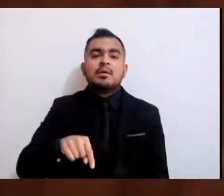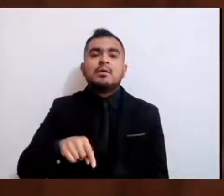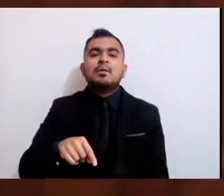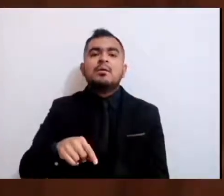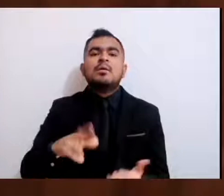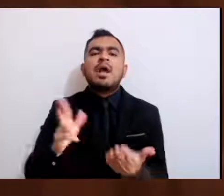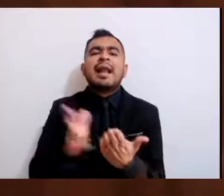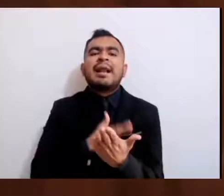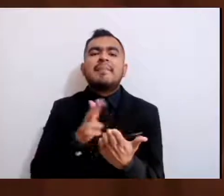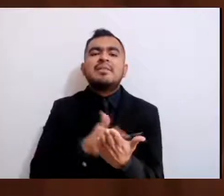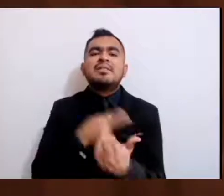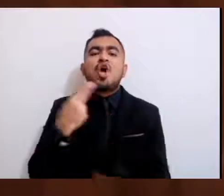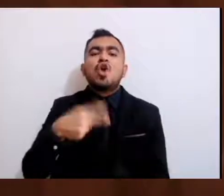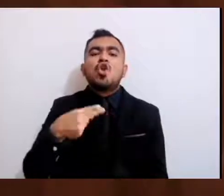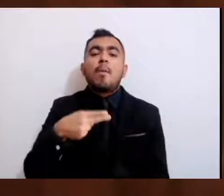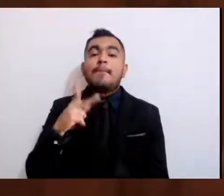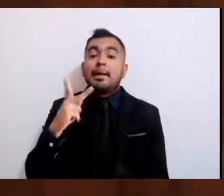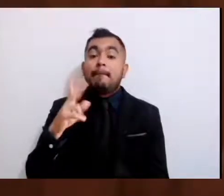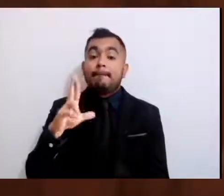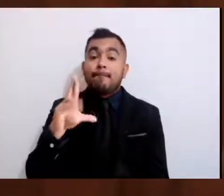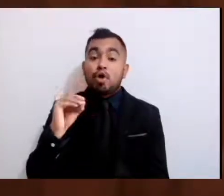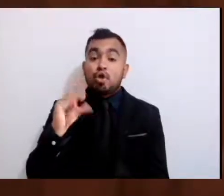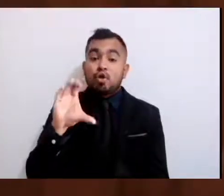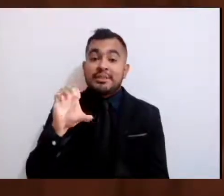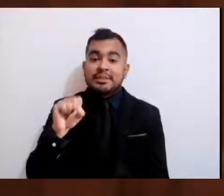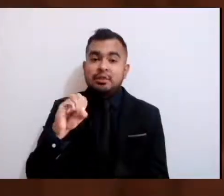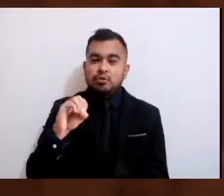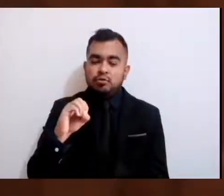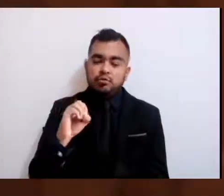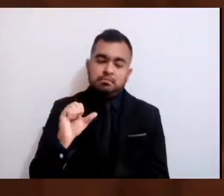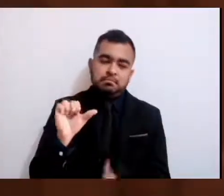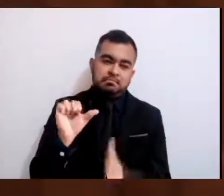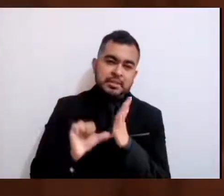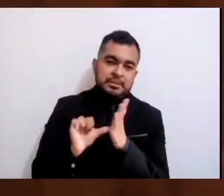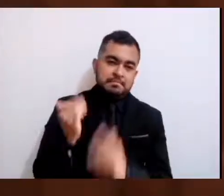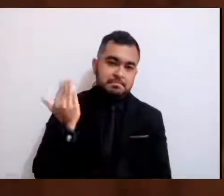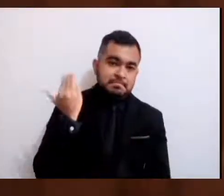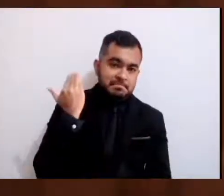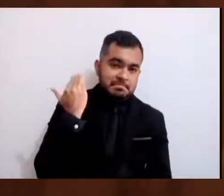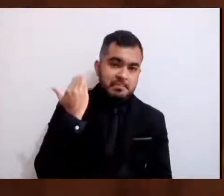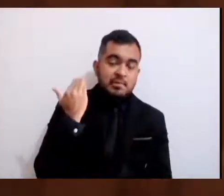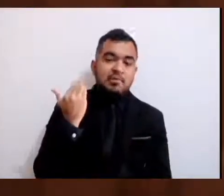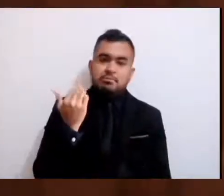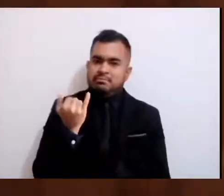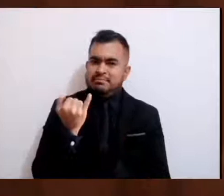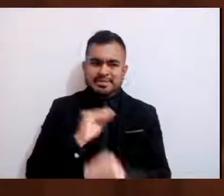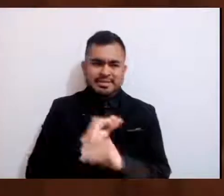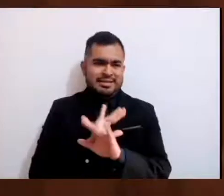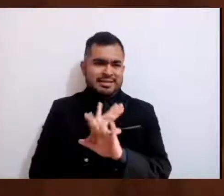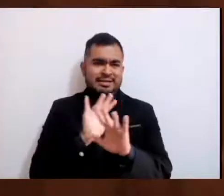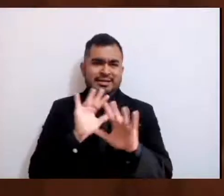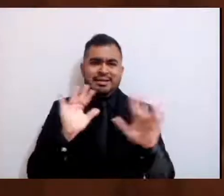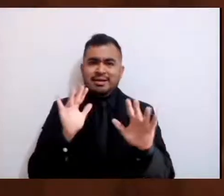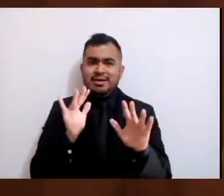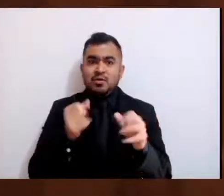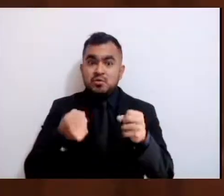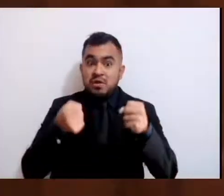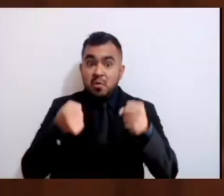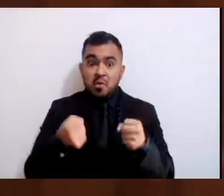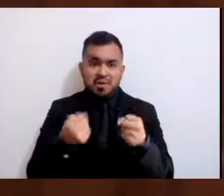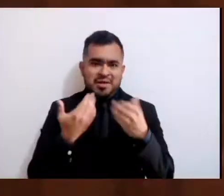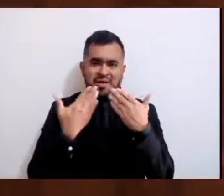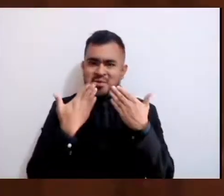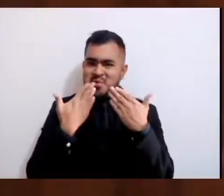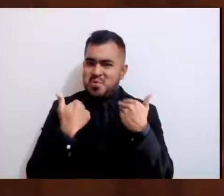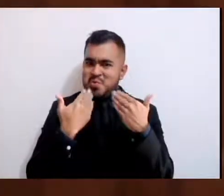hace algunos meses, es evidente que hay inseguridad, hay inseguridad para